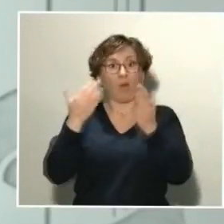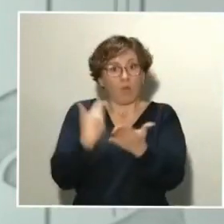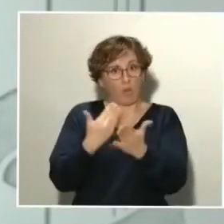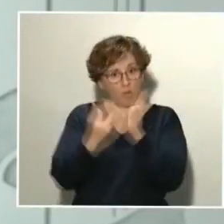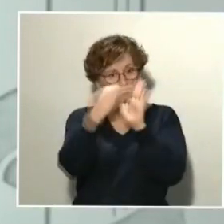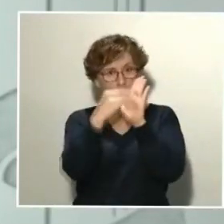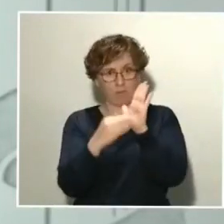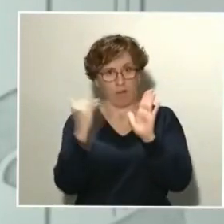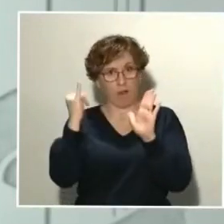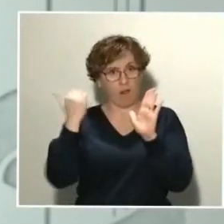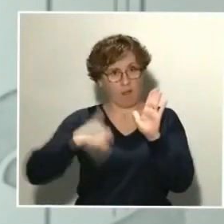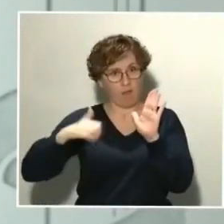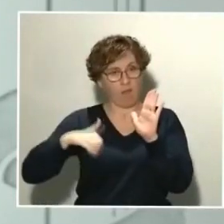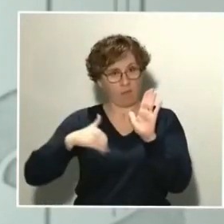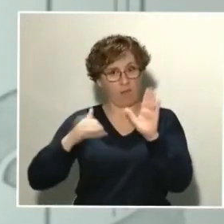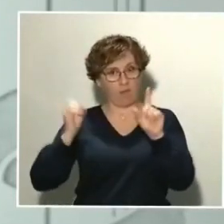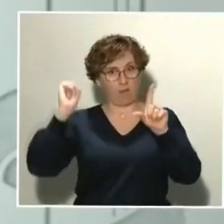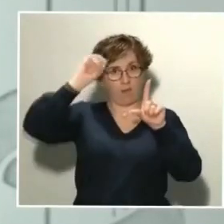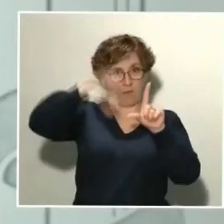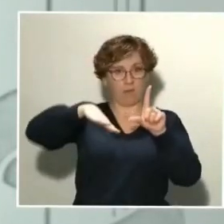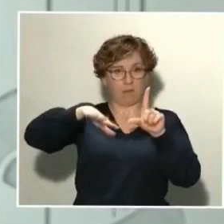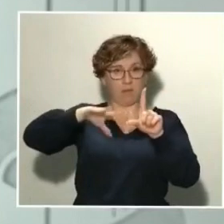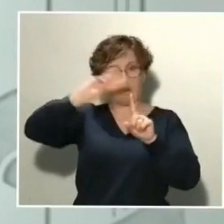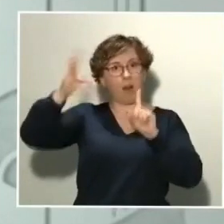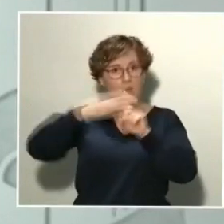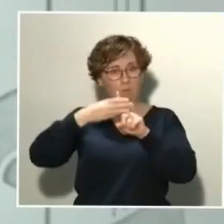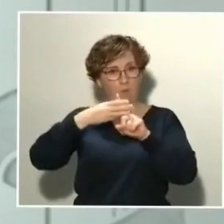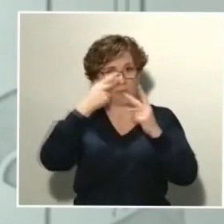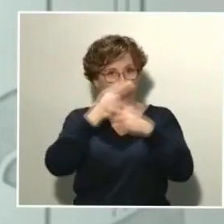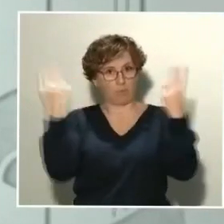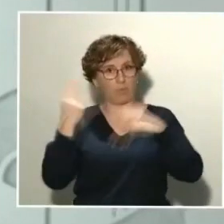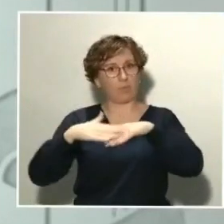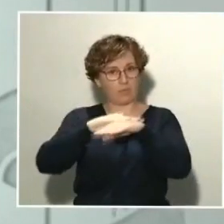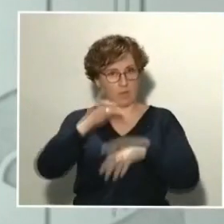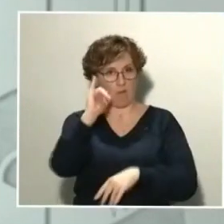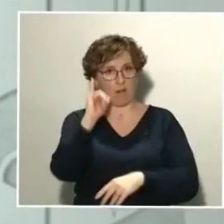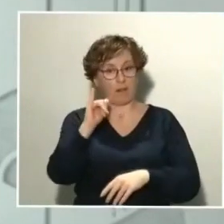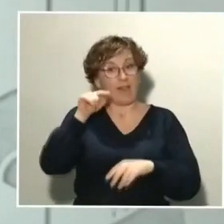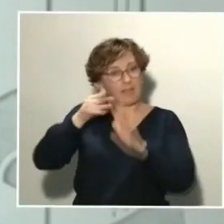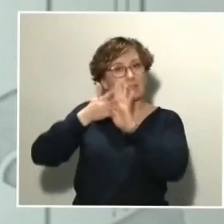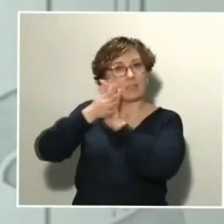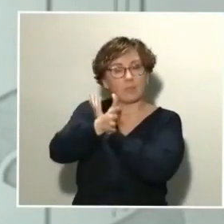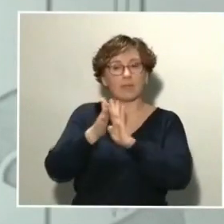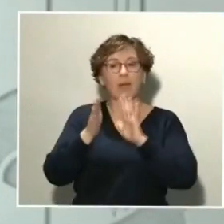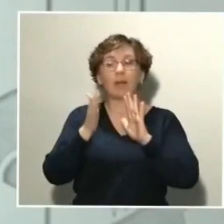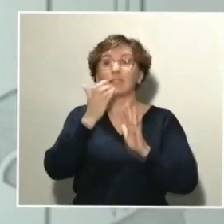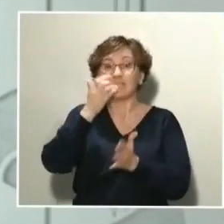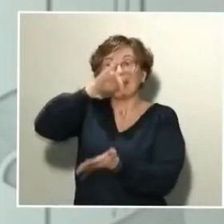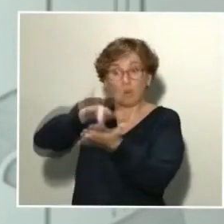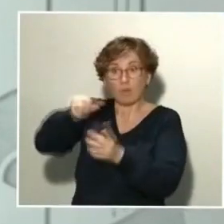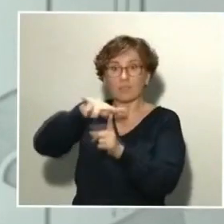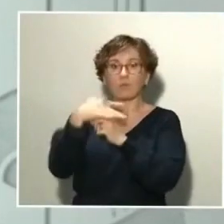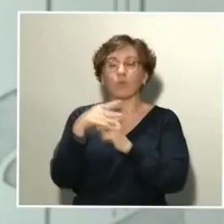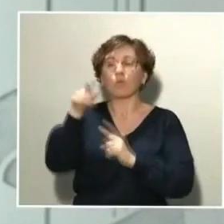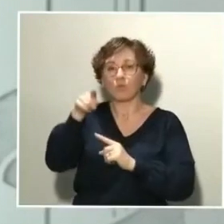publicados en la página web del ministerio, se especifica cómo se tienen que gestionar y valorar los diferentes